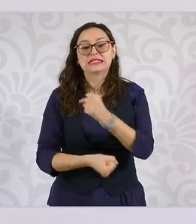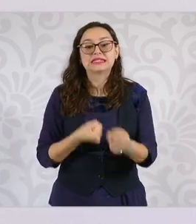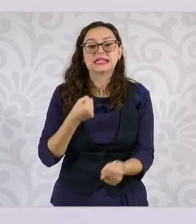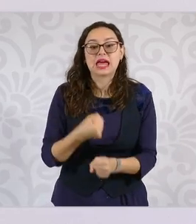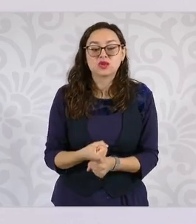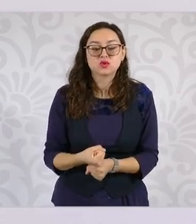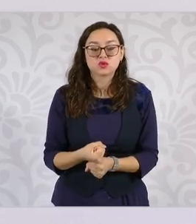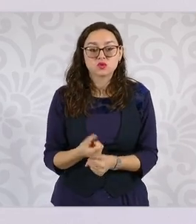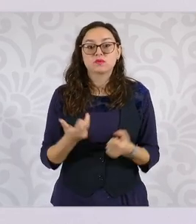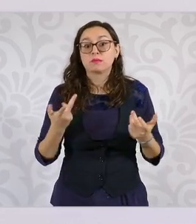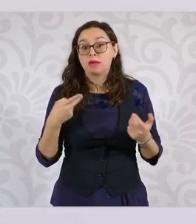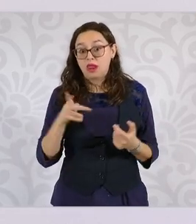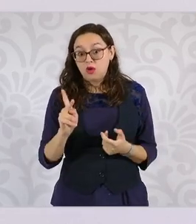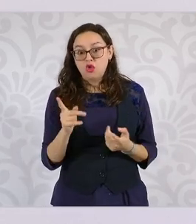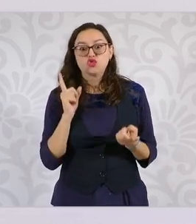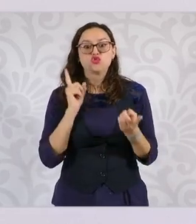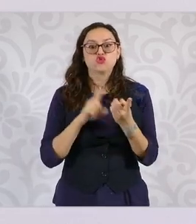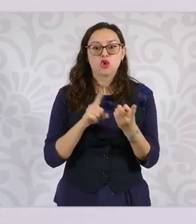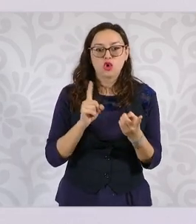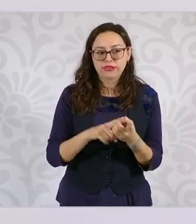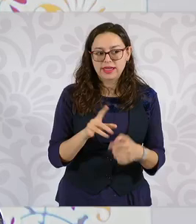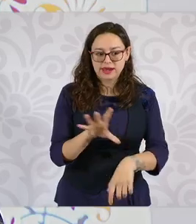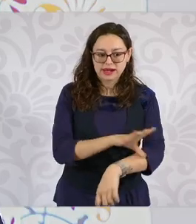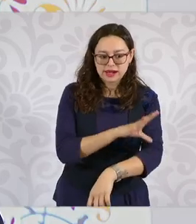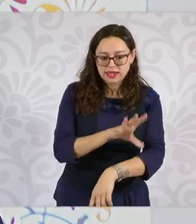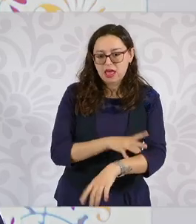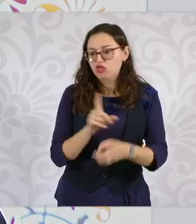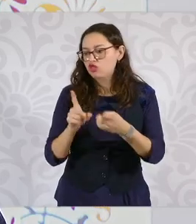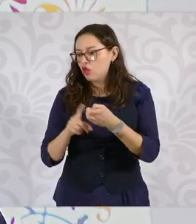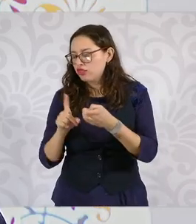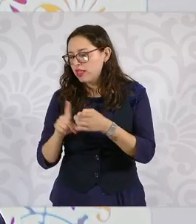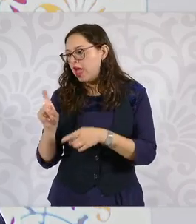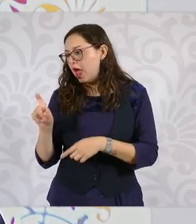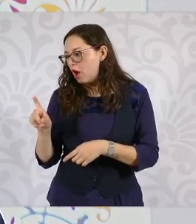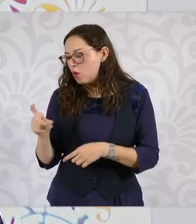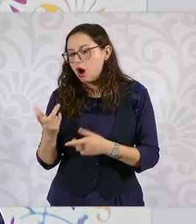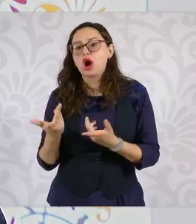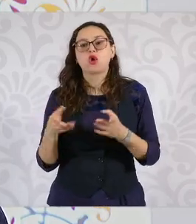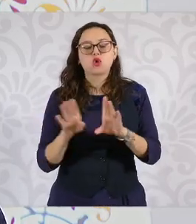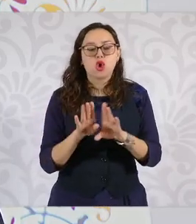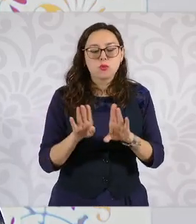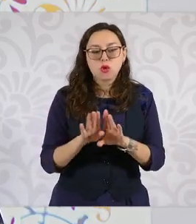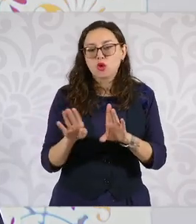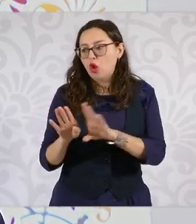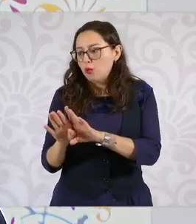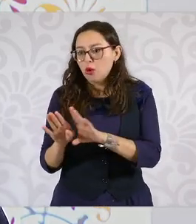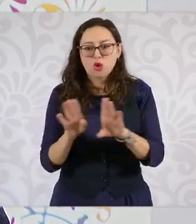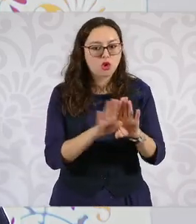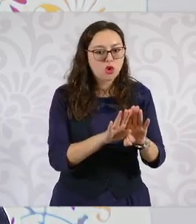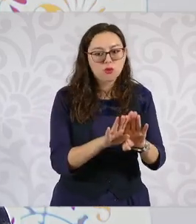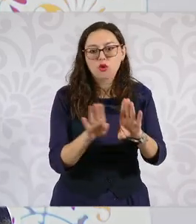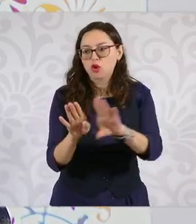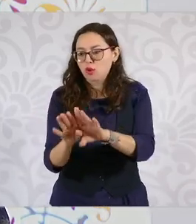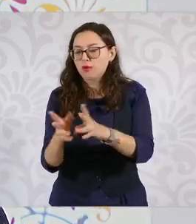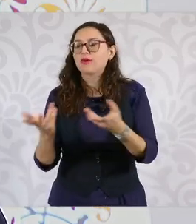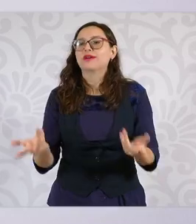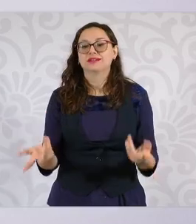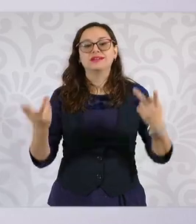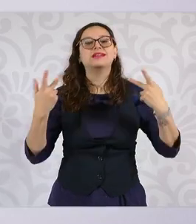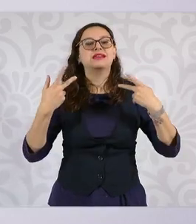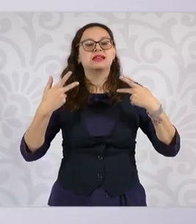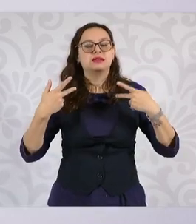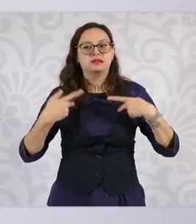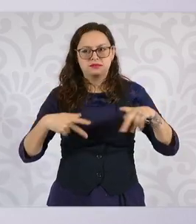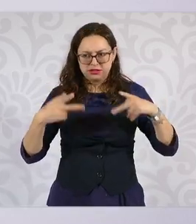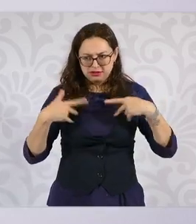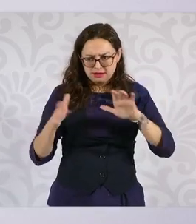en dónde, dónde van a tener la energía, dónde van a tener el agua, cómo las y los trabajadores que trabajen ahí van a tener acceso